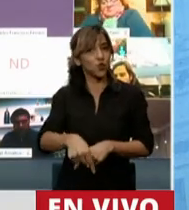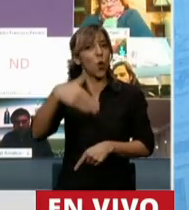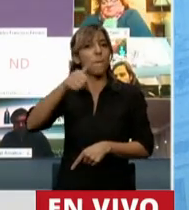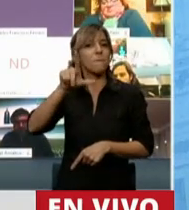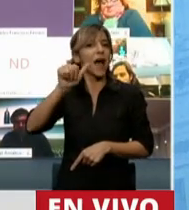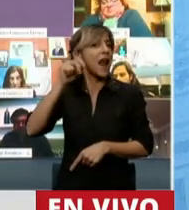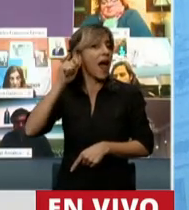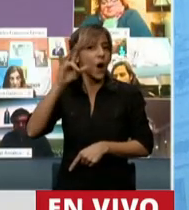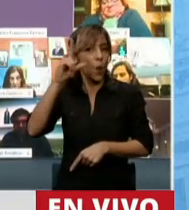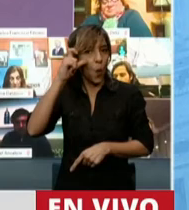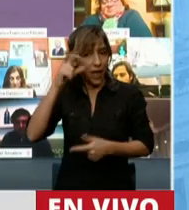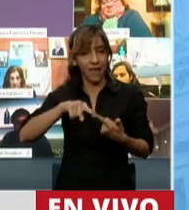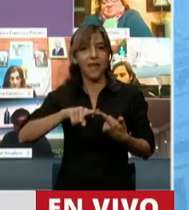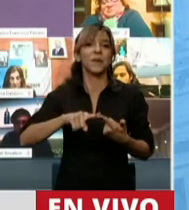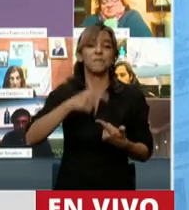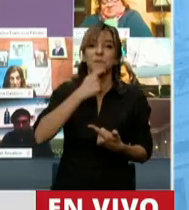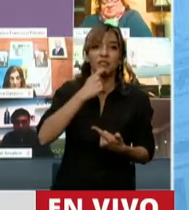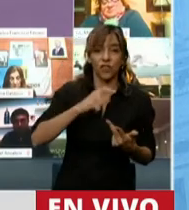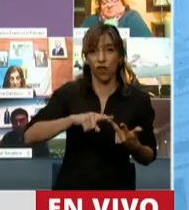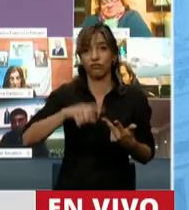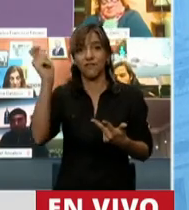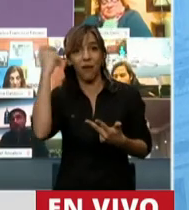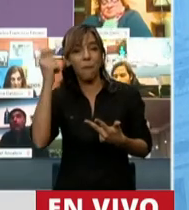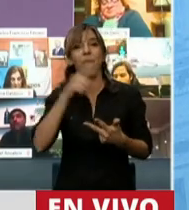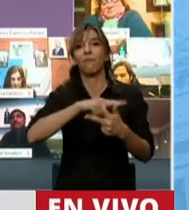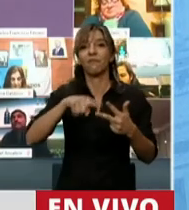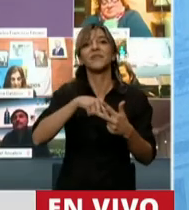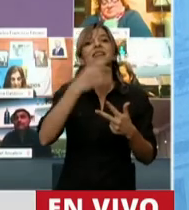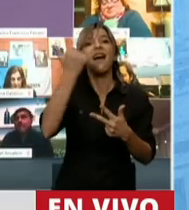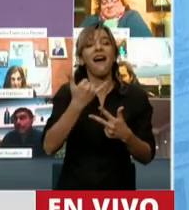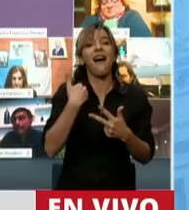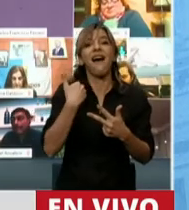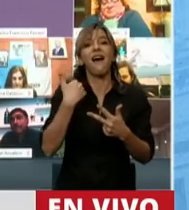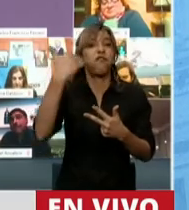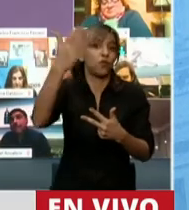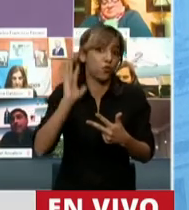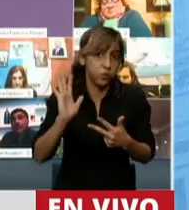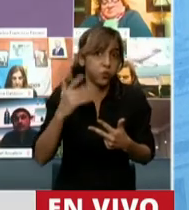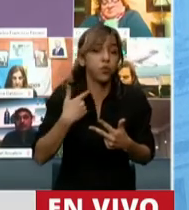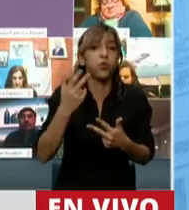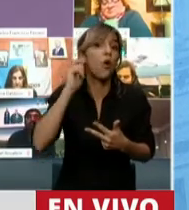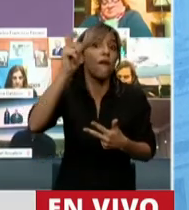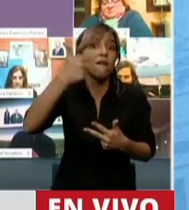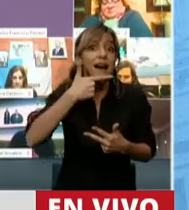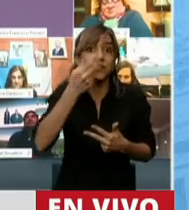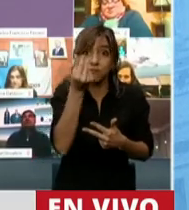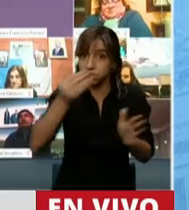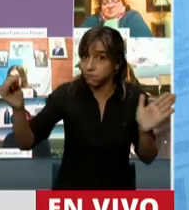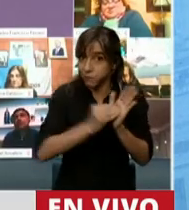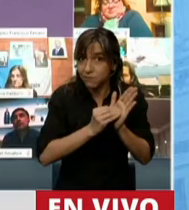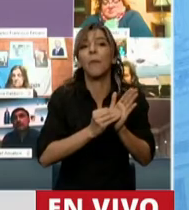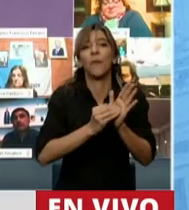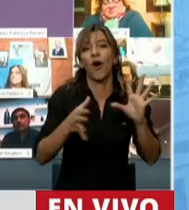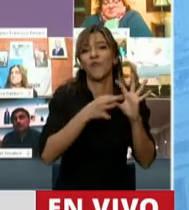de Mendoza y la provincia de La Pampa tengan un valor de la tarifa de gas domiciliario adecuado a las características